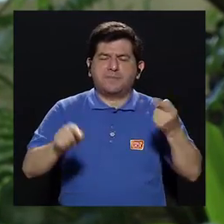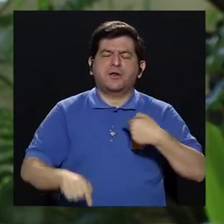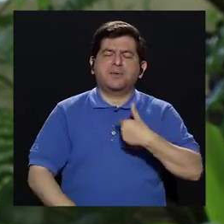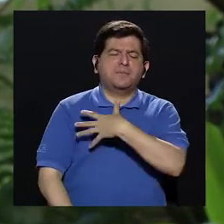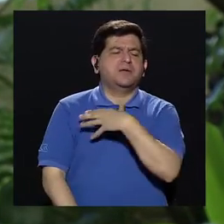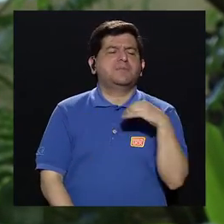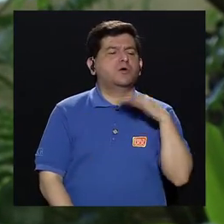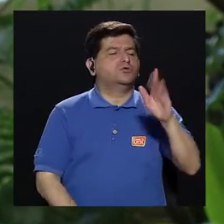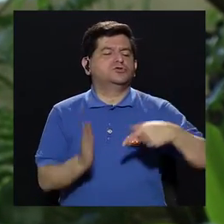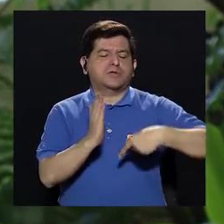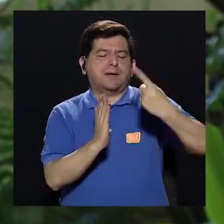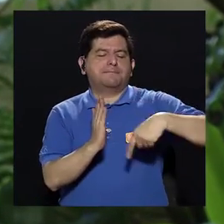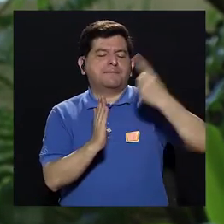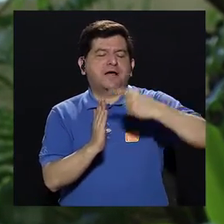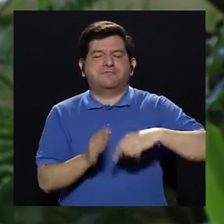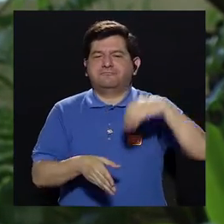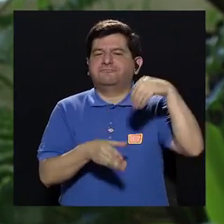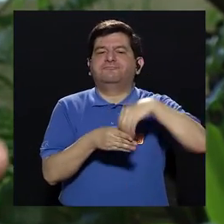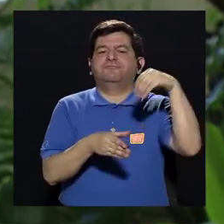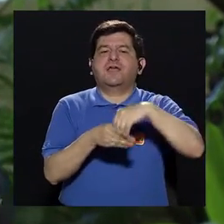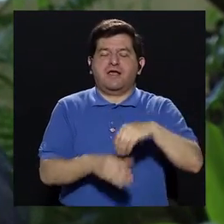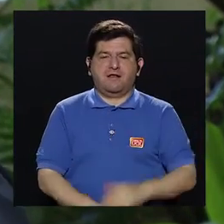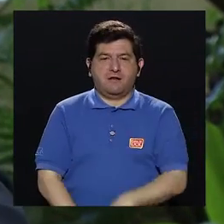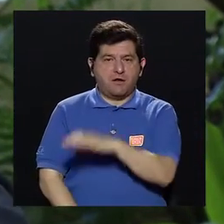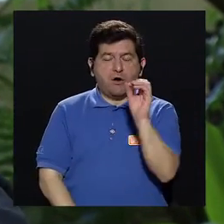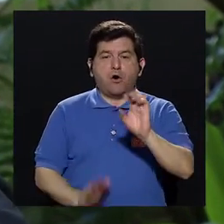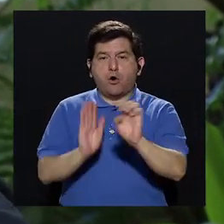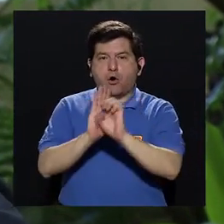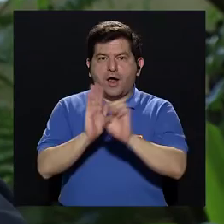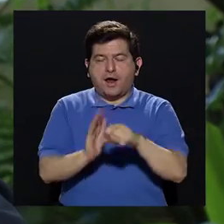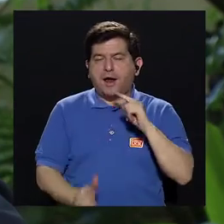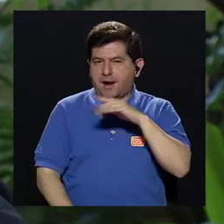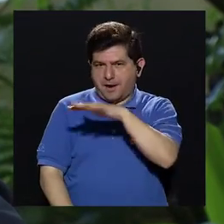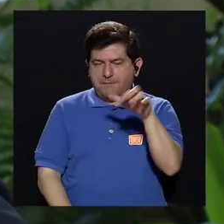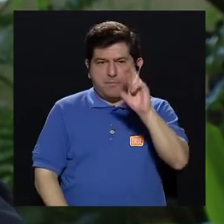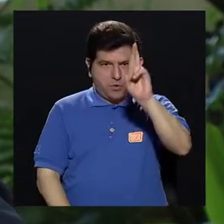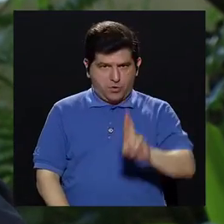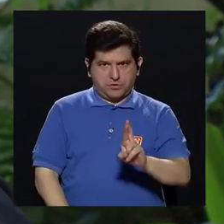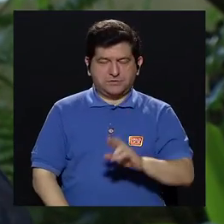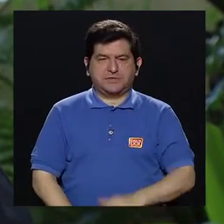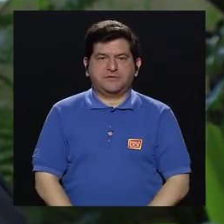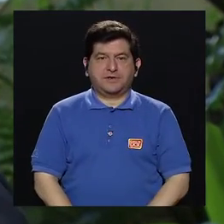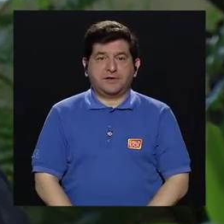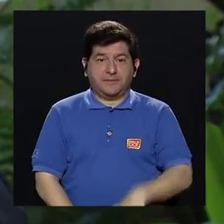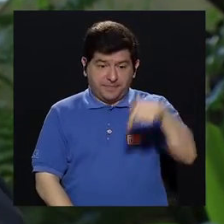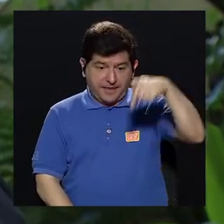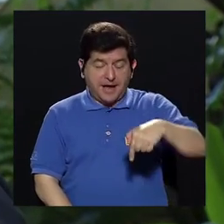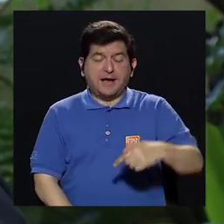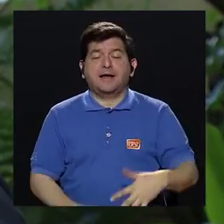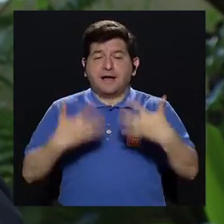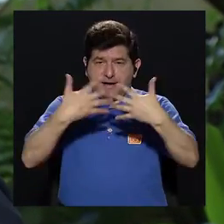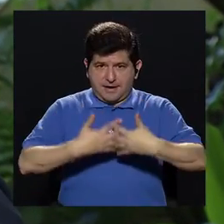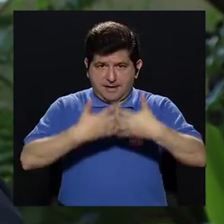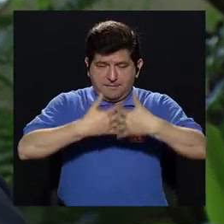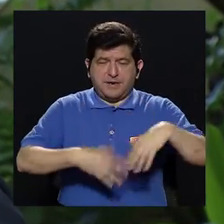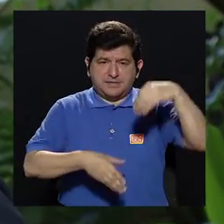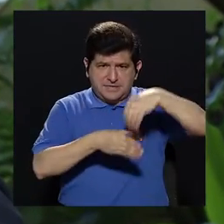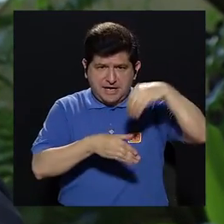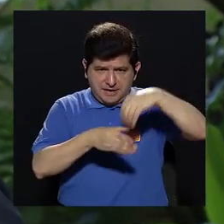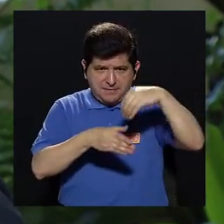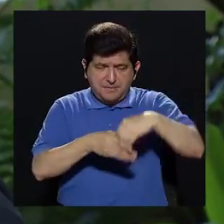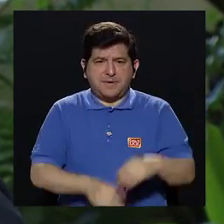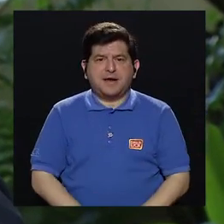pero me gusta su perfil de inversión. O por ejemplo, para un ejemplo más realista, en Costa Rica, en Costa Rica hay operadoras que